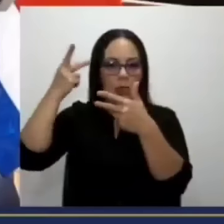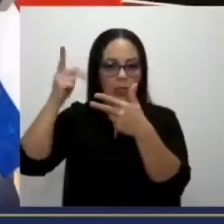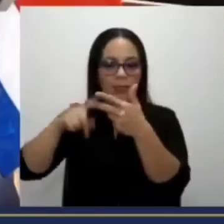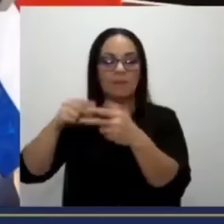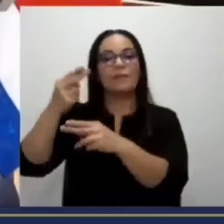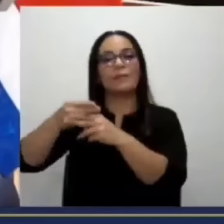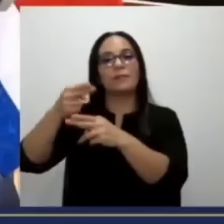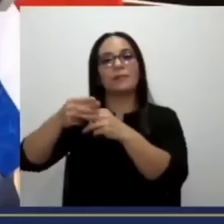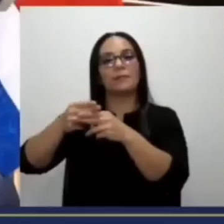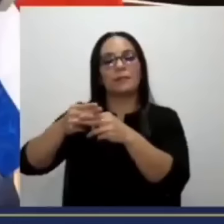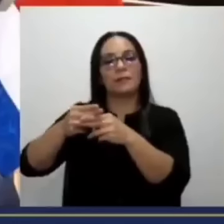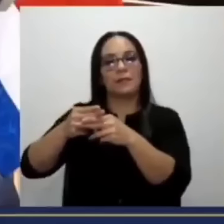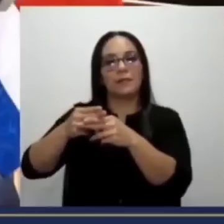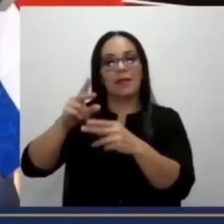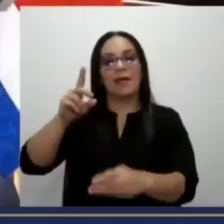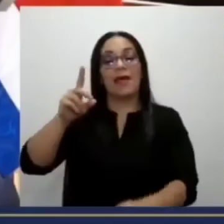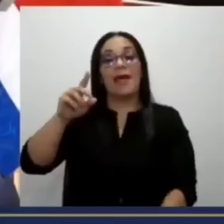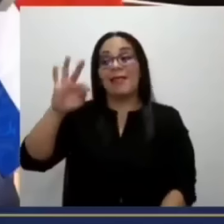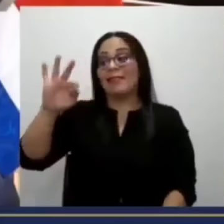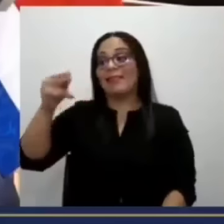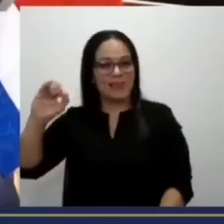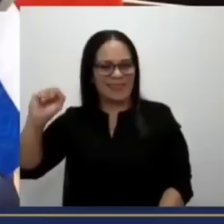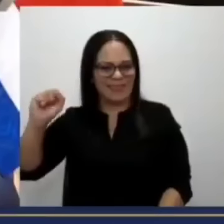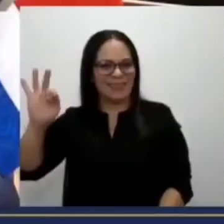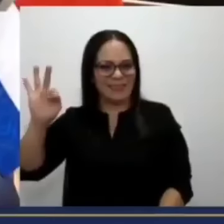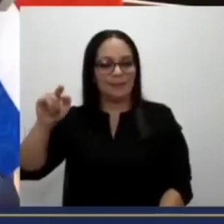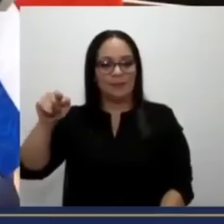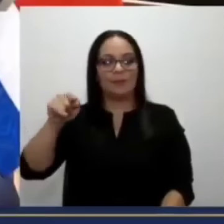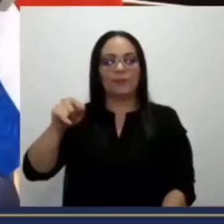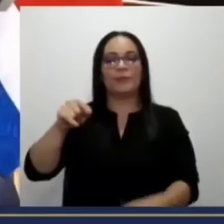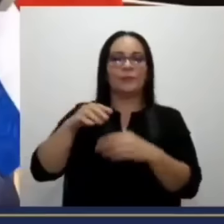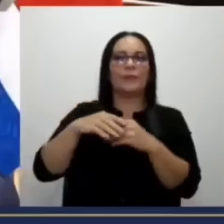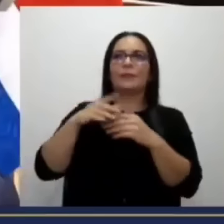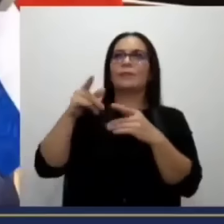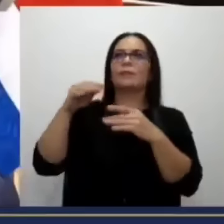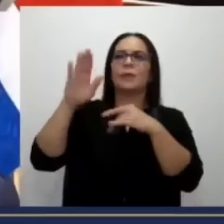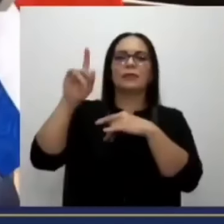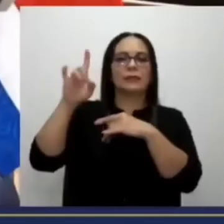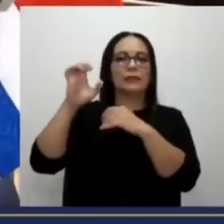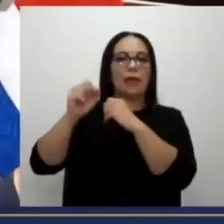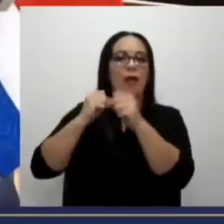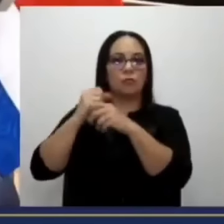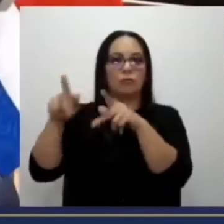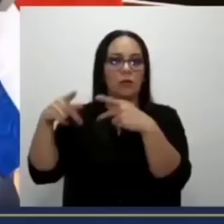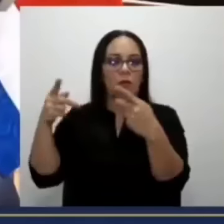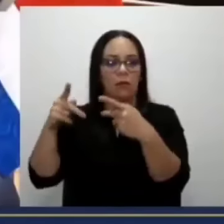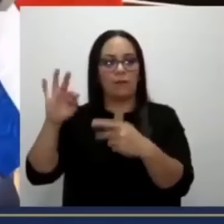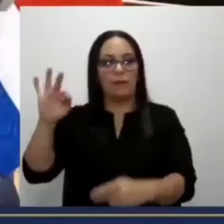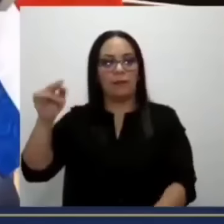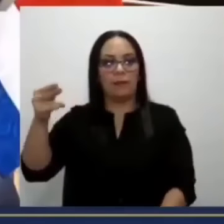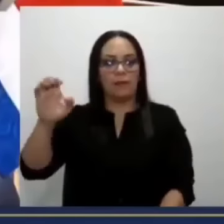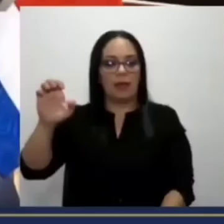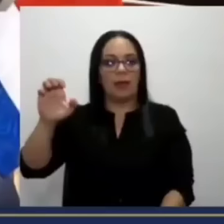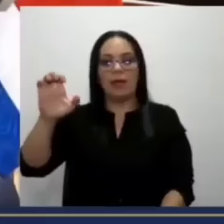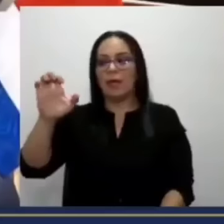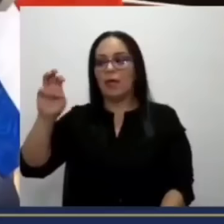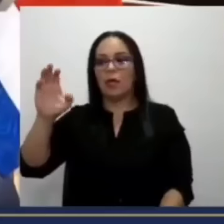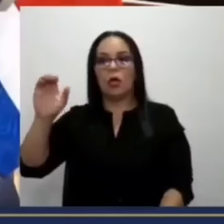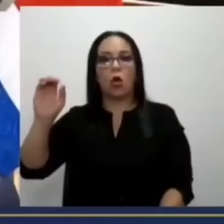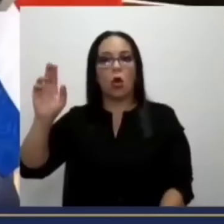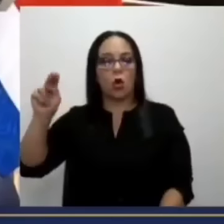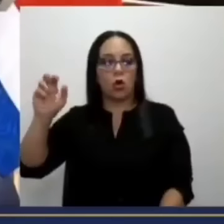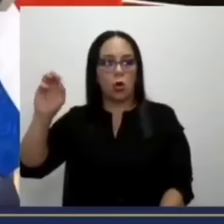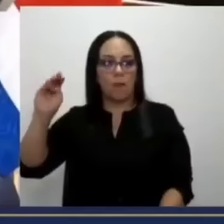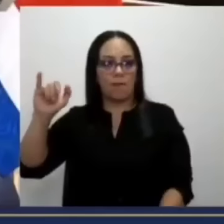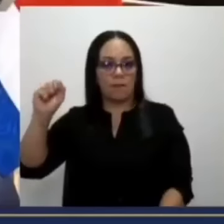llama The Economist. Es una publicación de más de 100 años, ciertamente, inglesa. Sale una